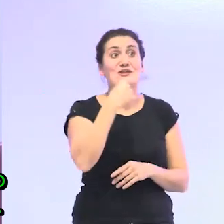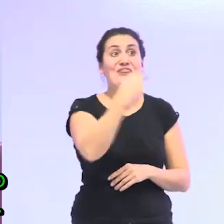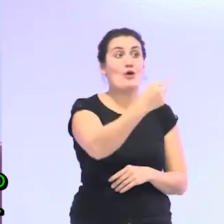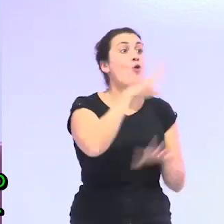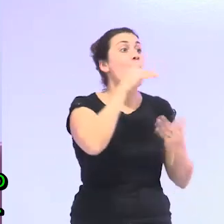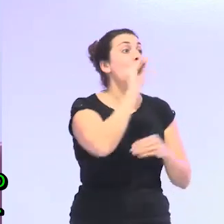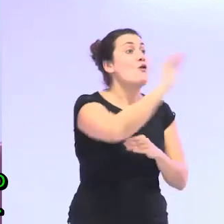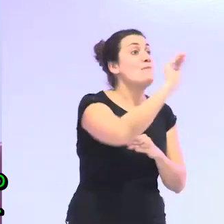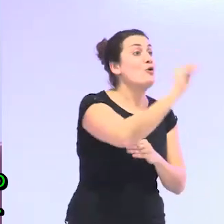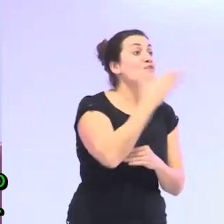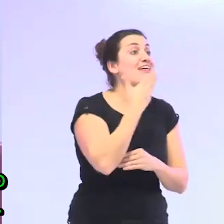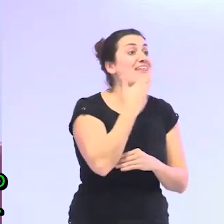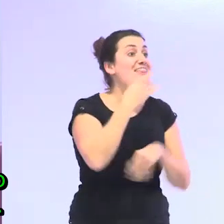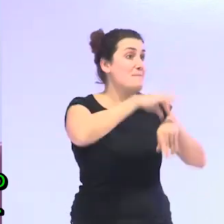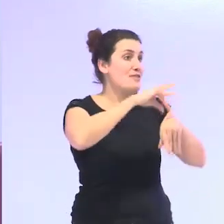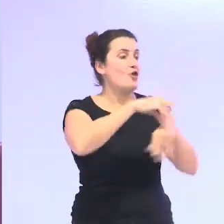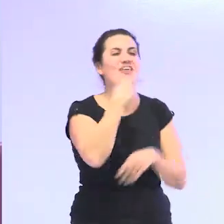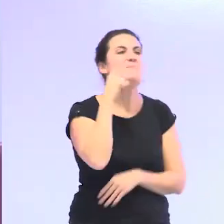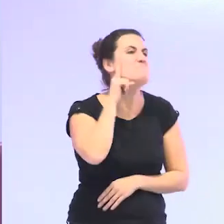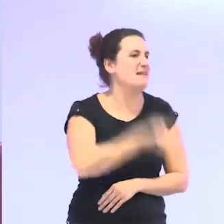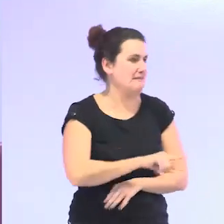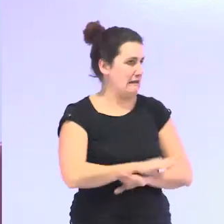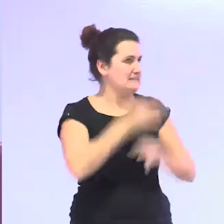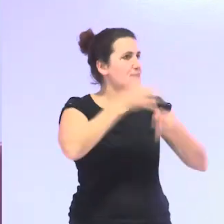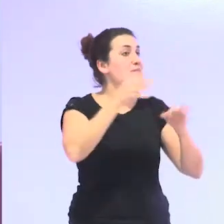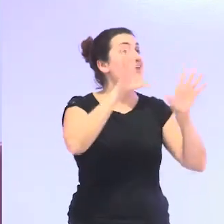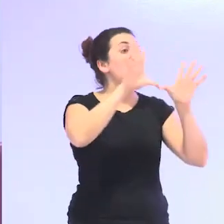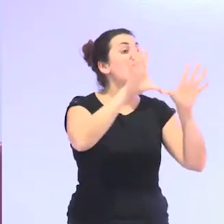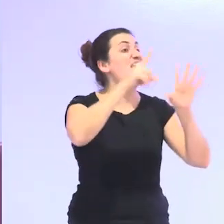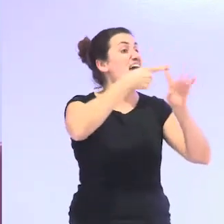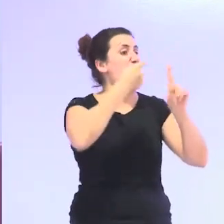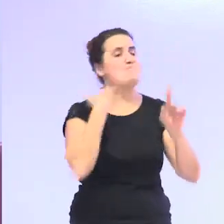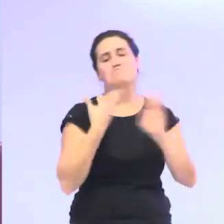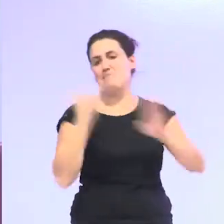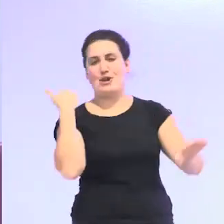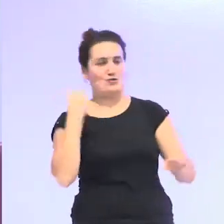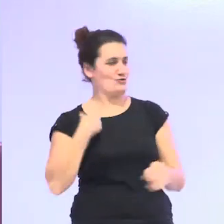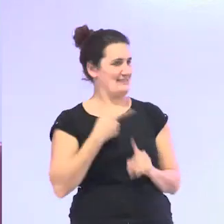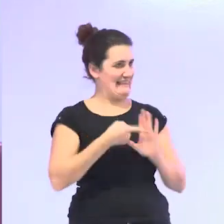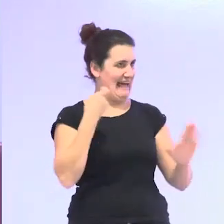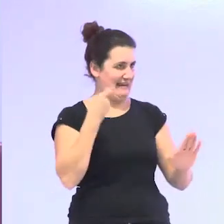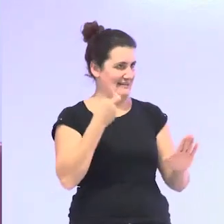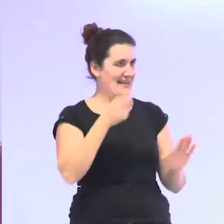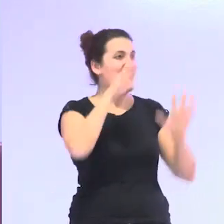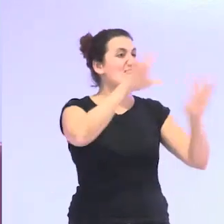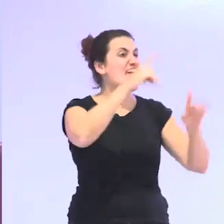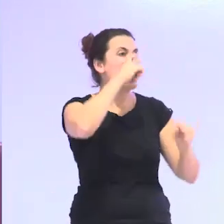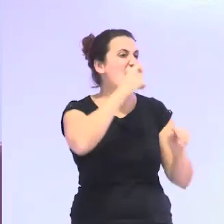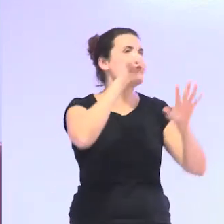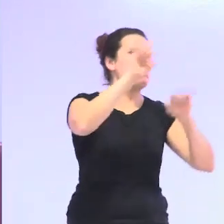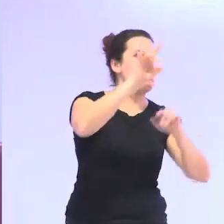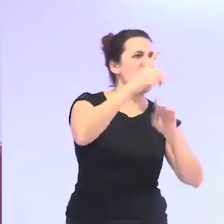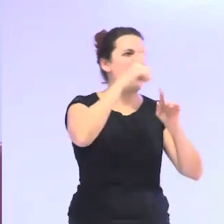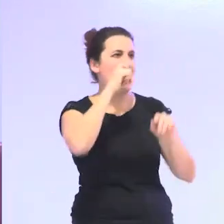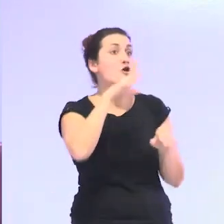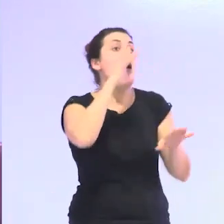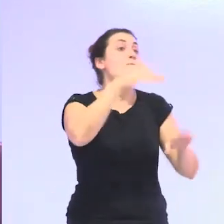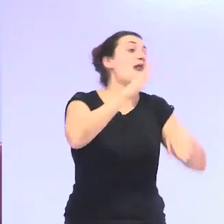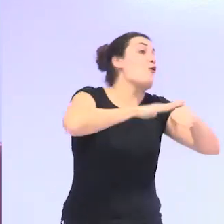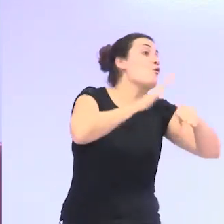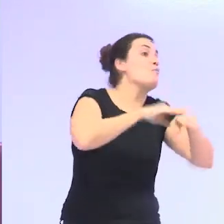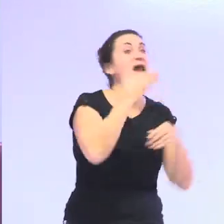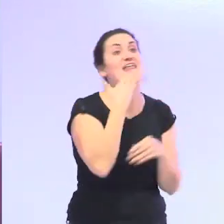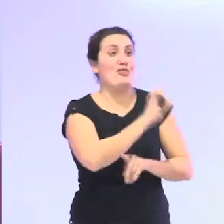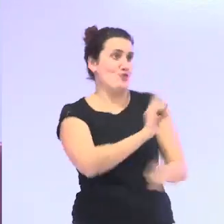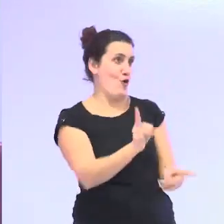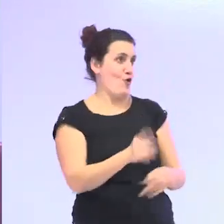pregunte la edad el médico mientan quitaros siempre 10 años como mínimo como mínimo quitaros 10 o 15 años para que no se culpe a la edad